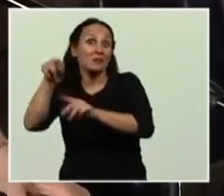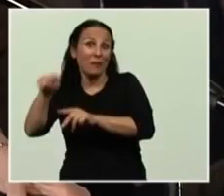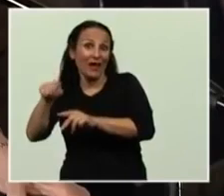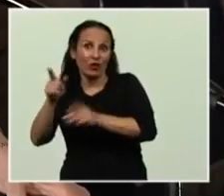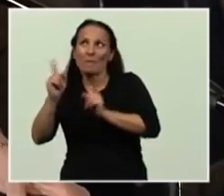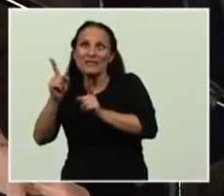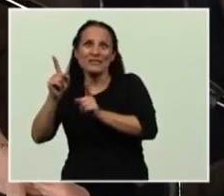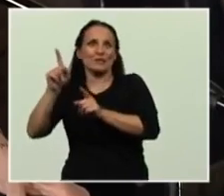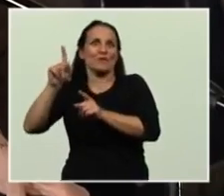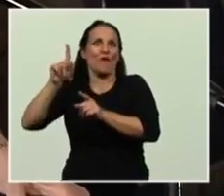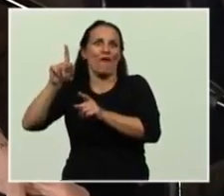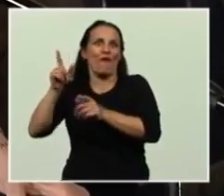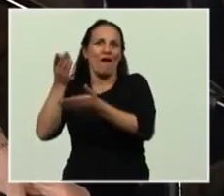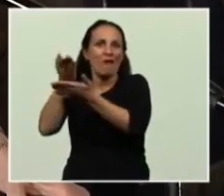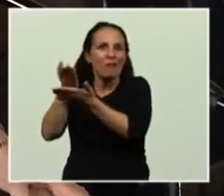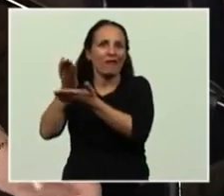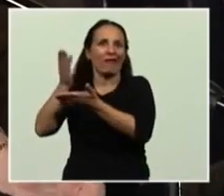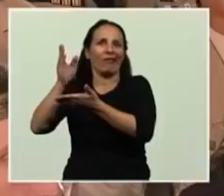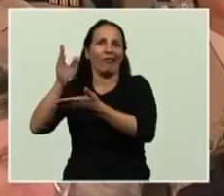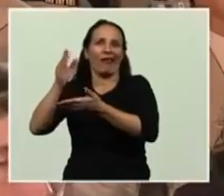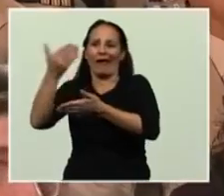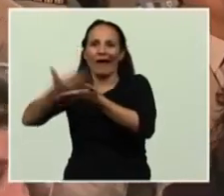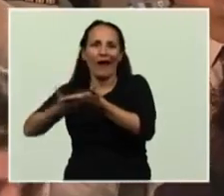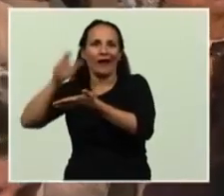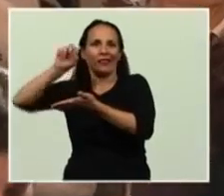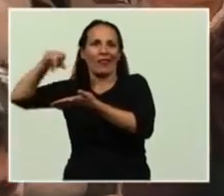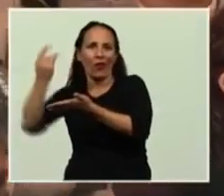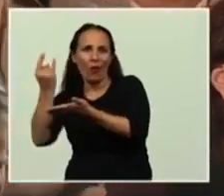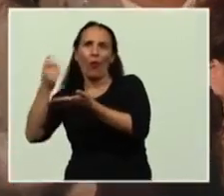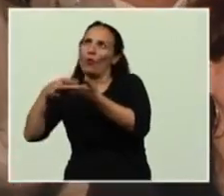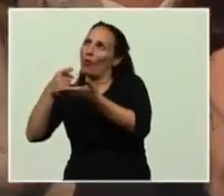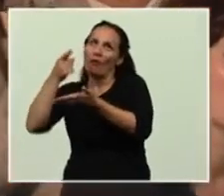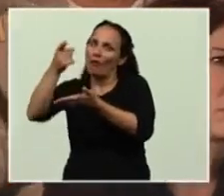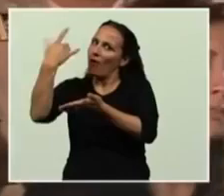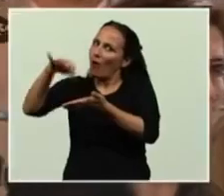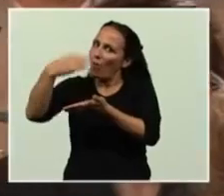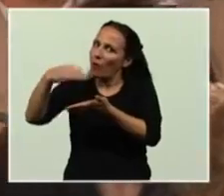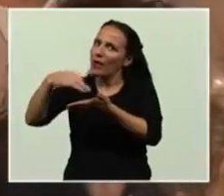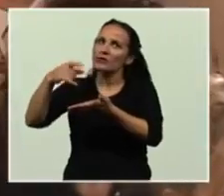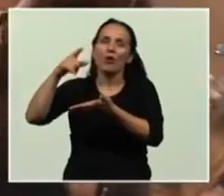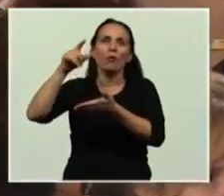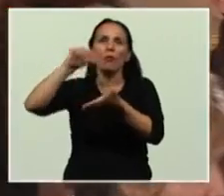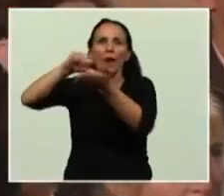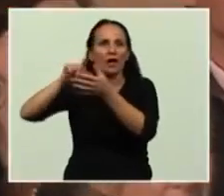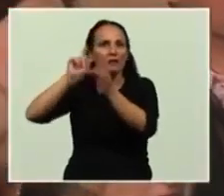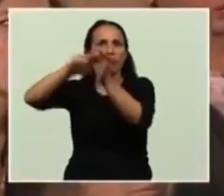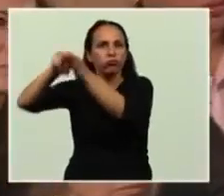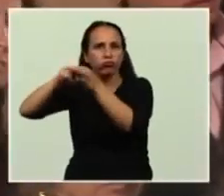lo que establece la carta de Naciones Unidas que obliga a que los países signatarios